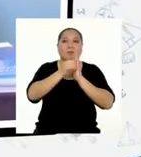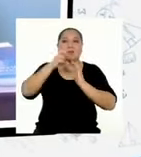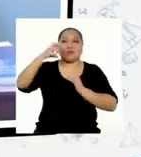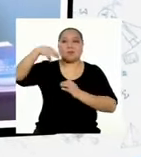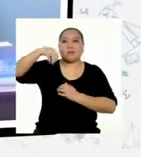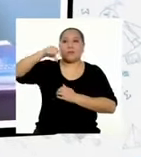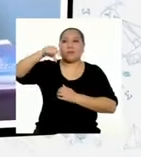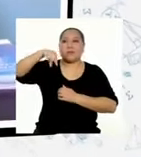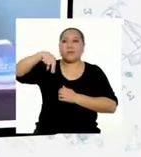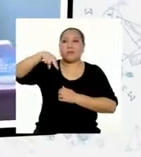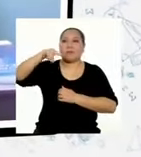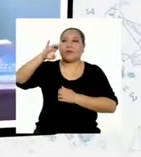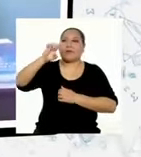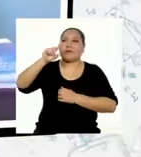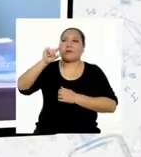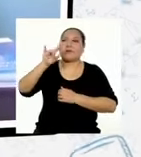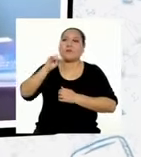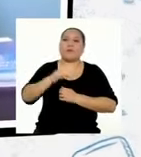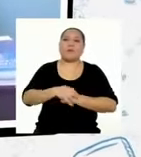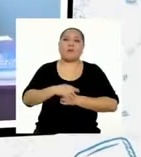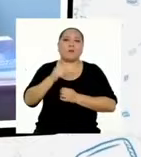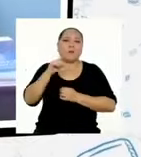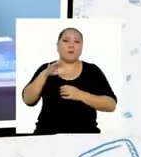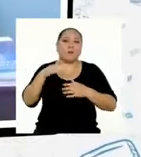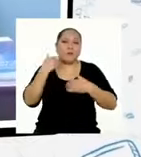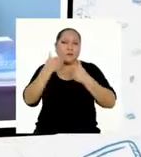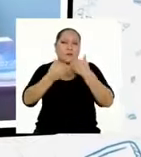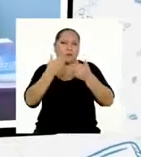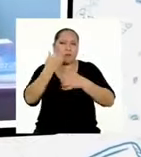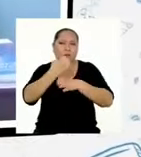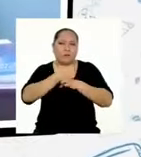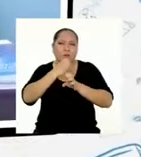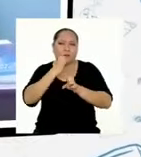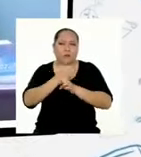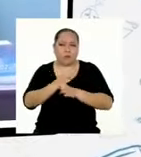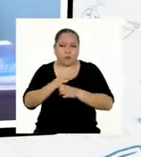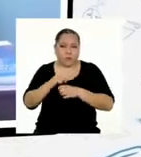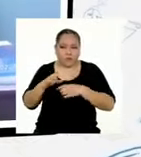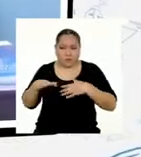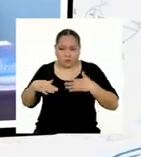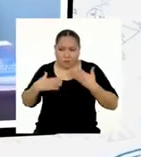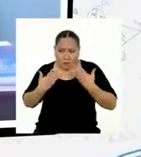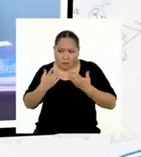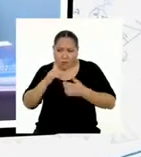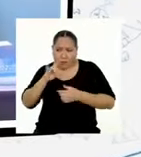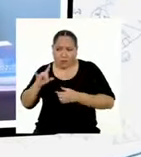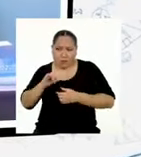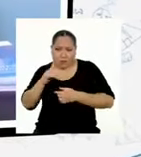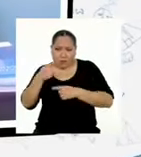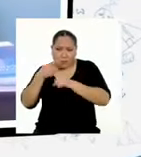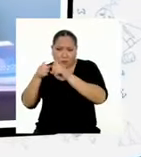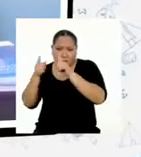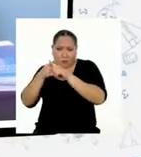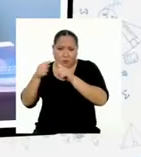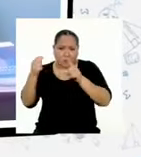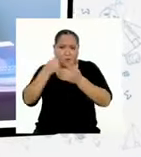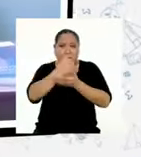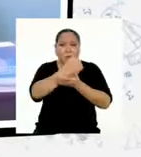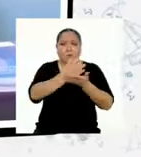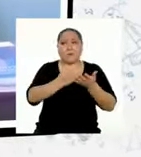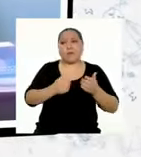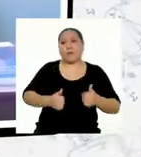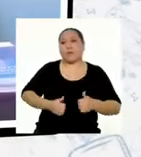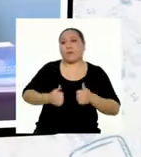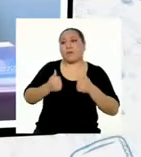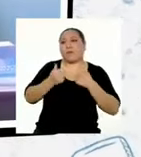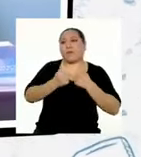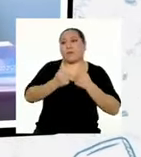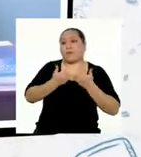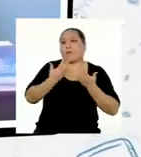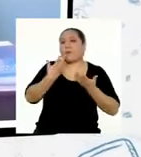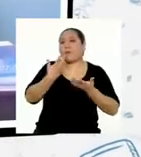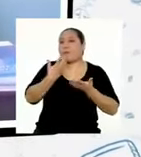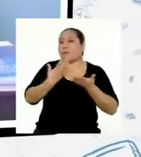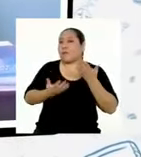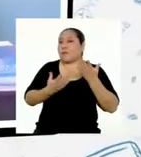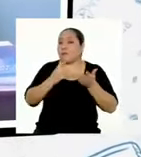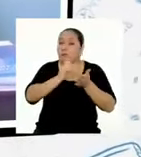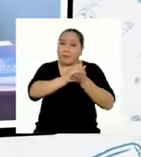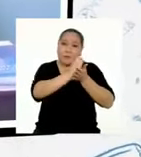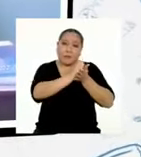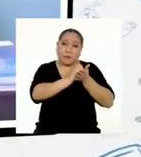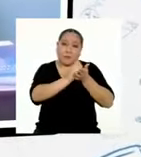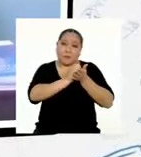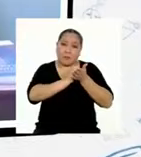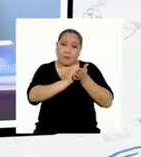este proceso de creación puede ser usado en nuestros hábitos de la vida? No, quizás para otro tipo de textos